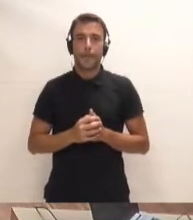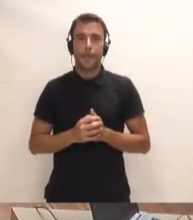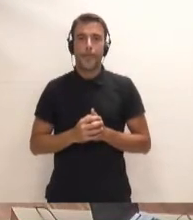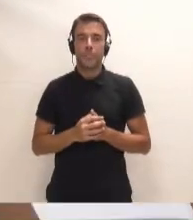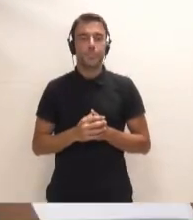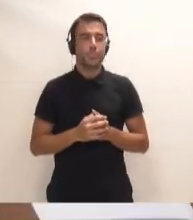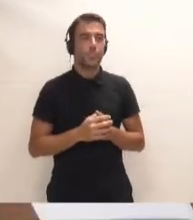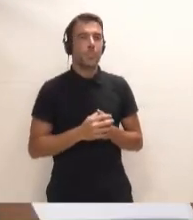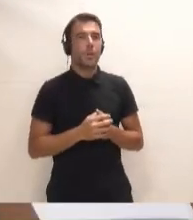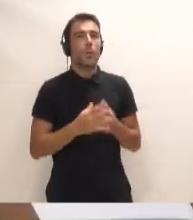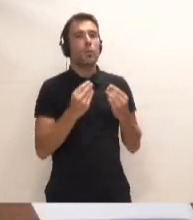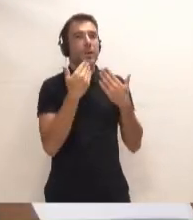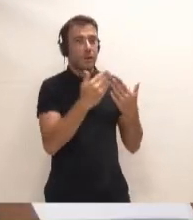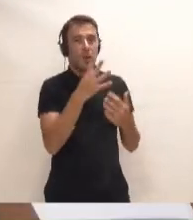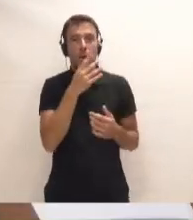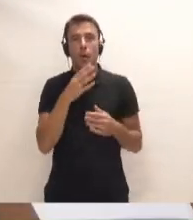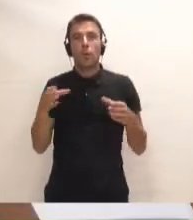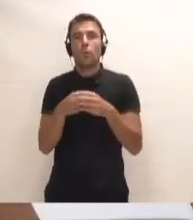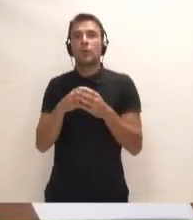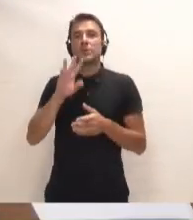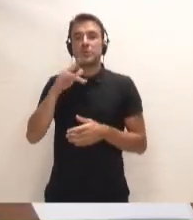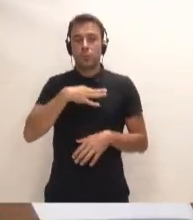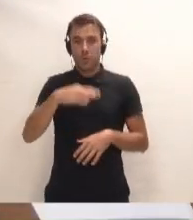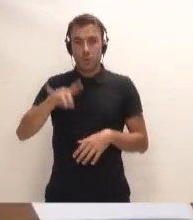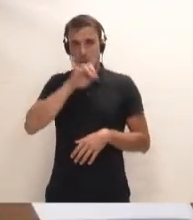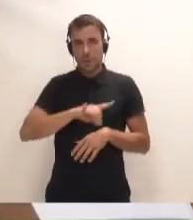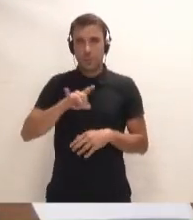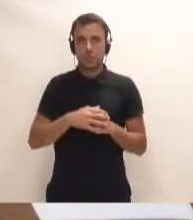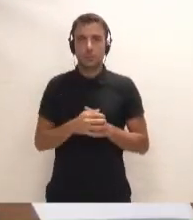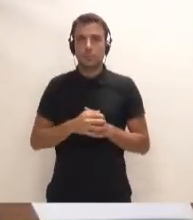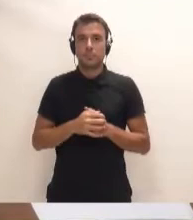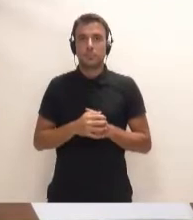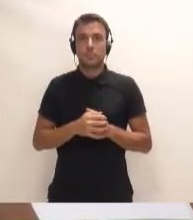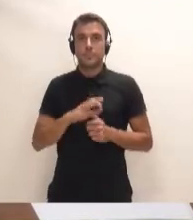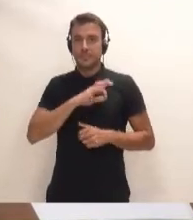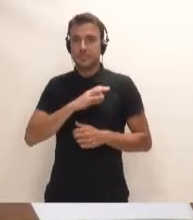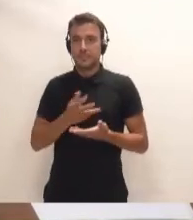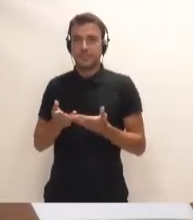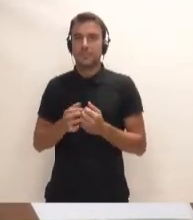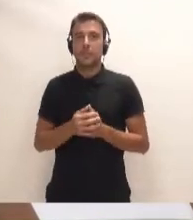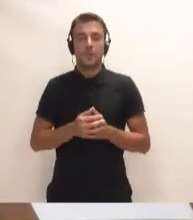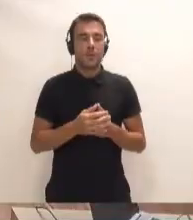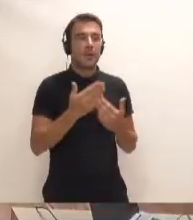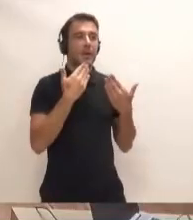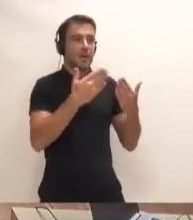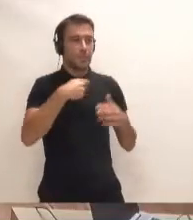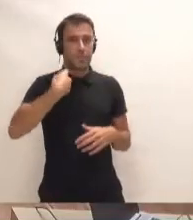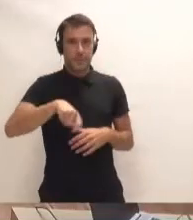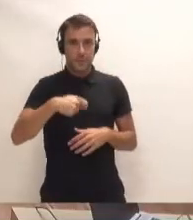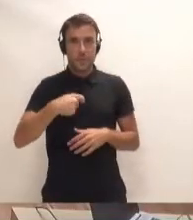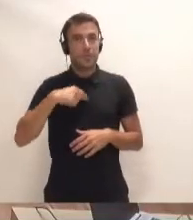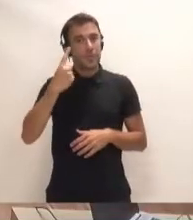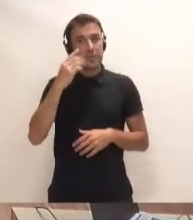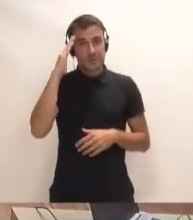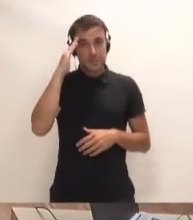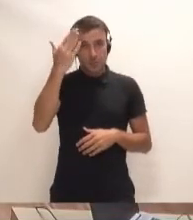Muchas gracias por el grupo Sí Podemos Canarias. Señora Belén. Sí, gracias, presidente. Primero, saludar a